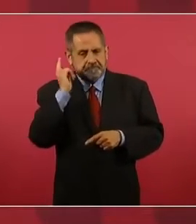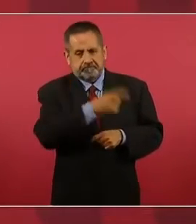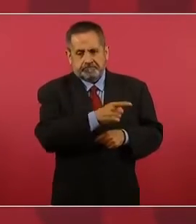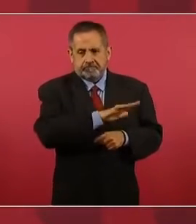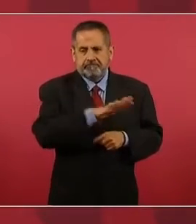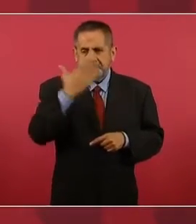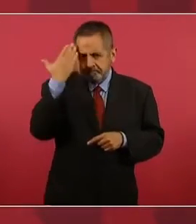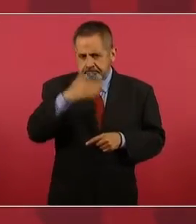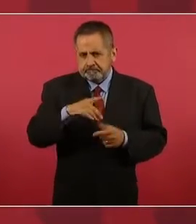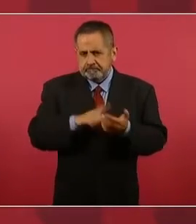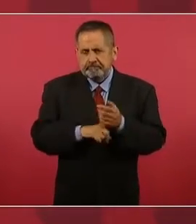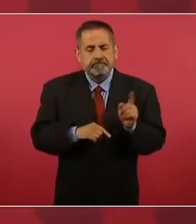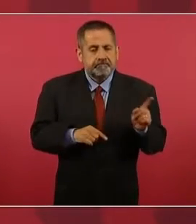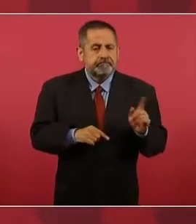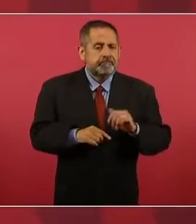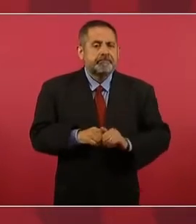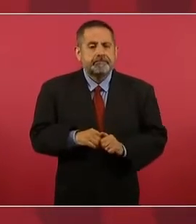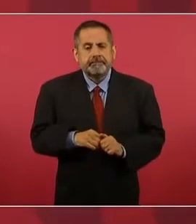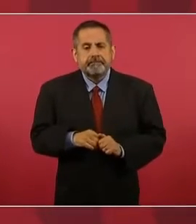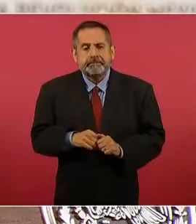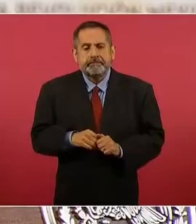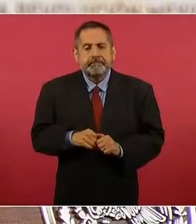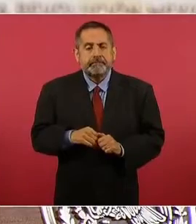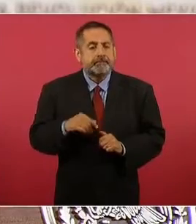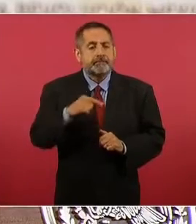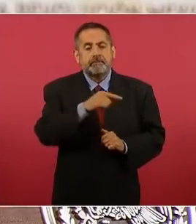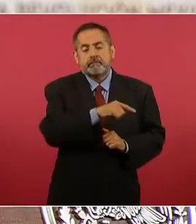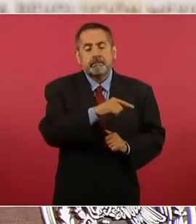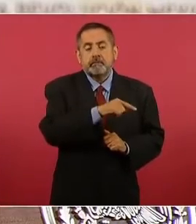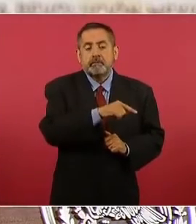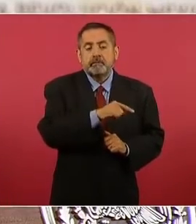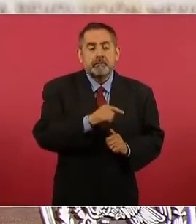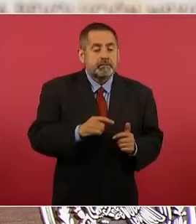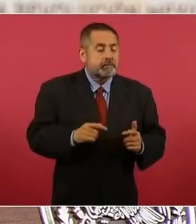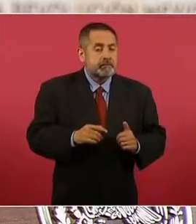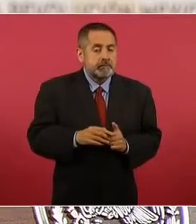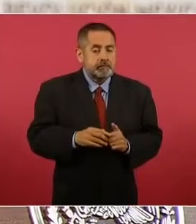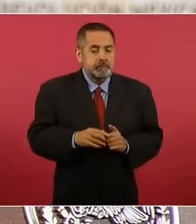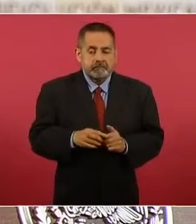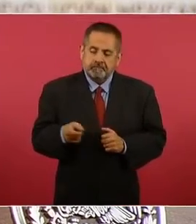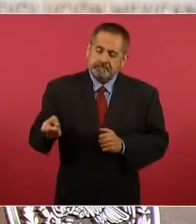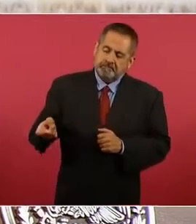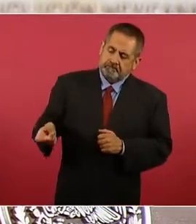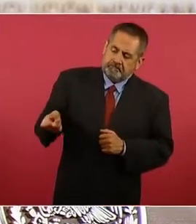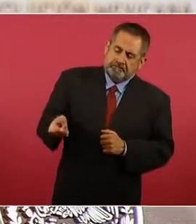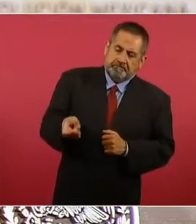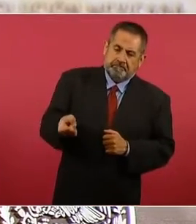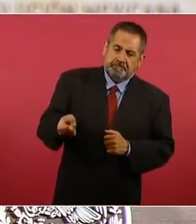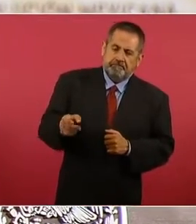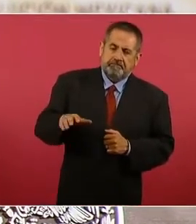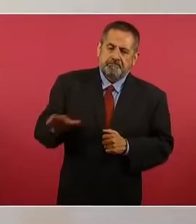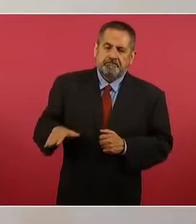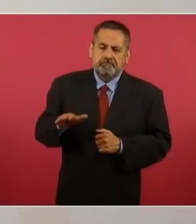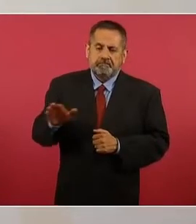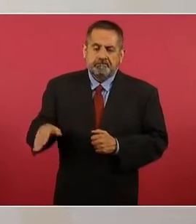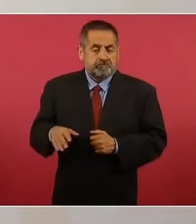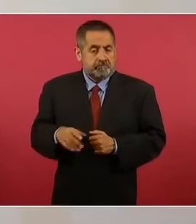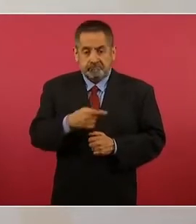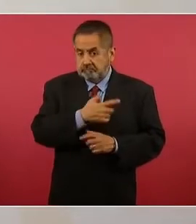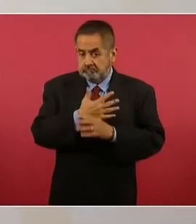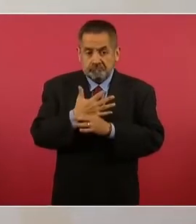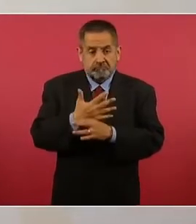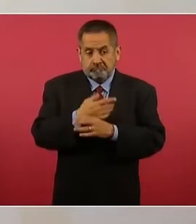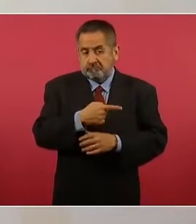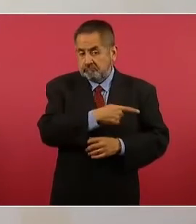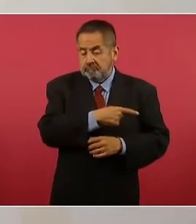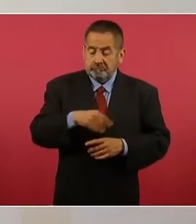el que incluso llevó a cabo la ejecución de manera directa.